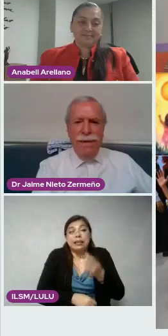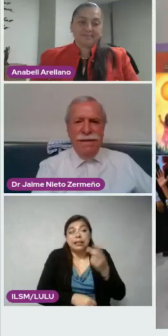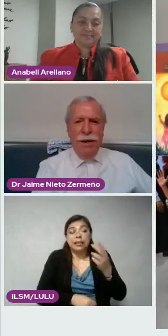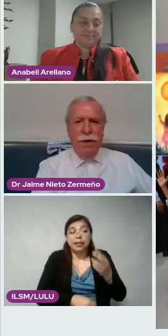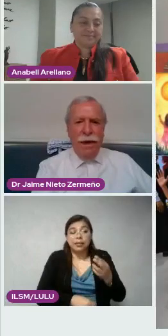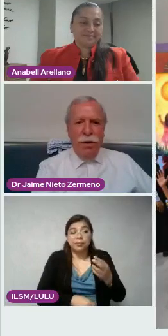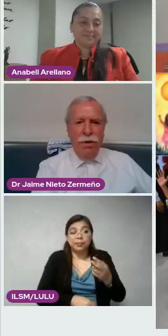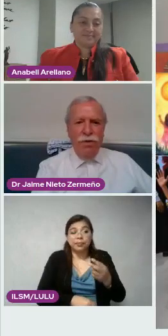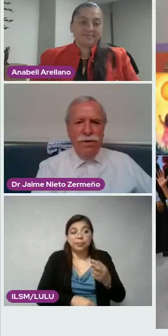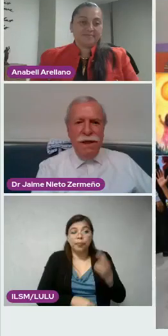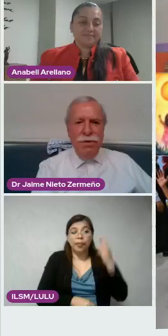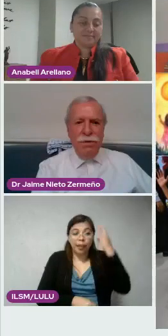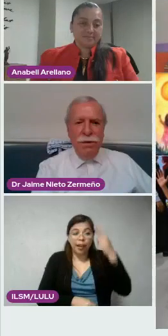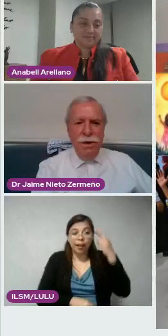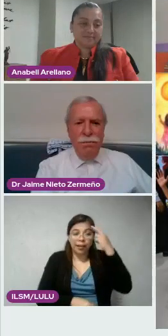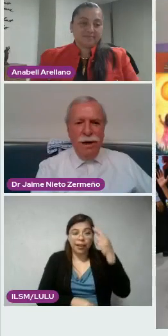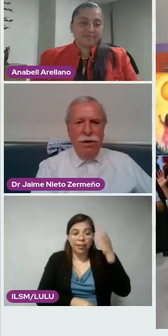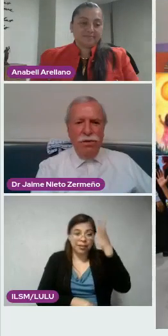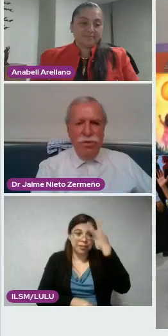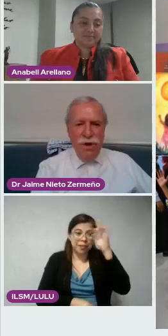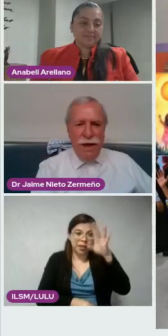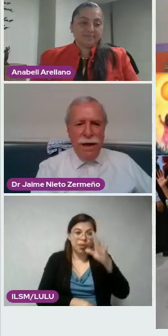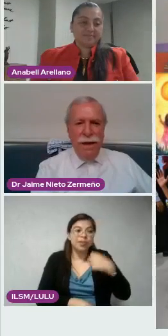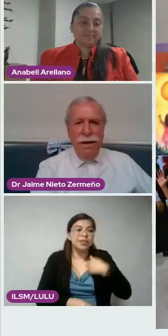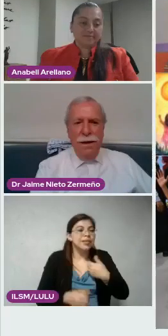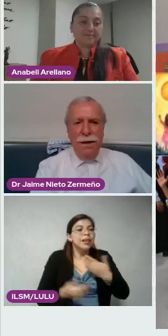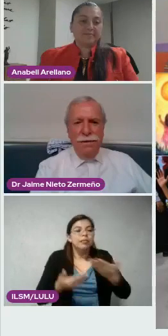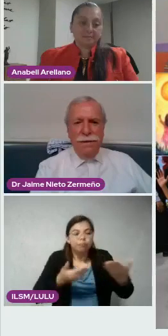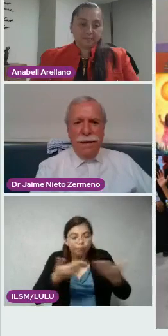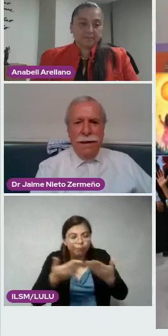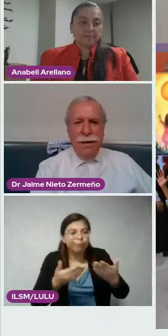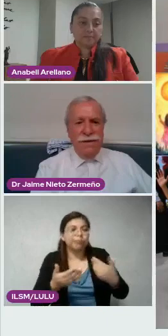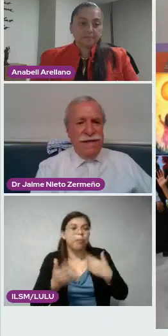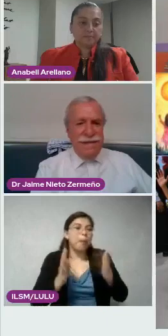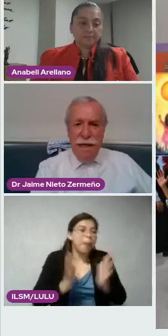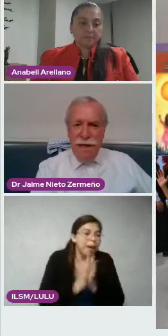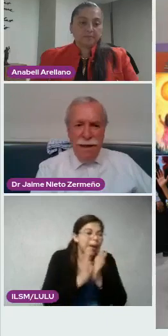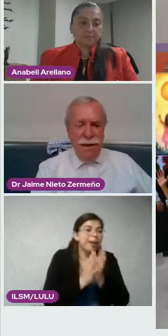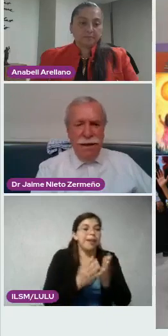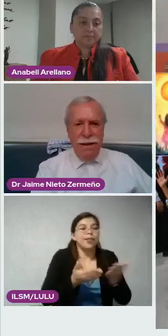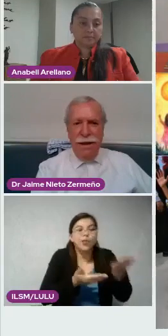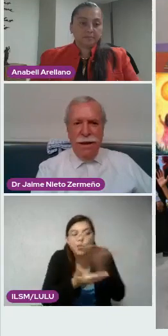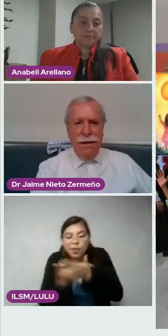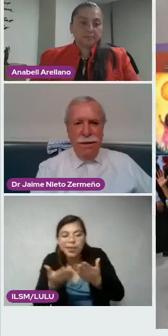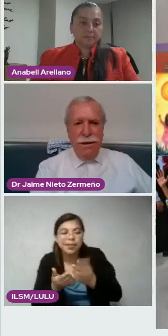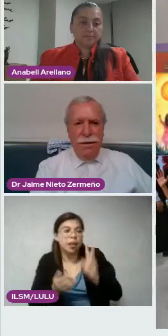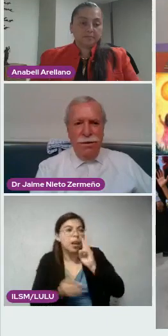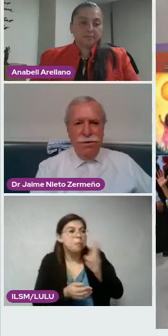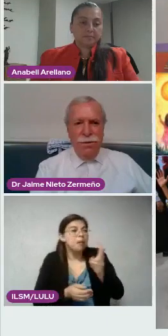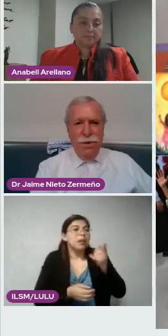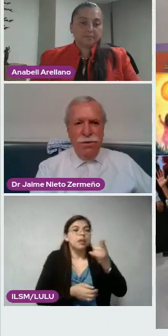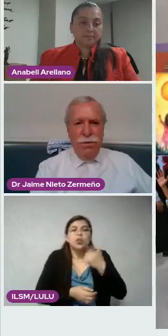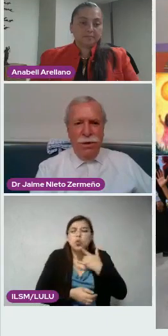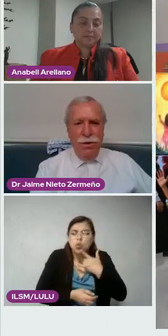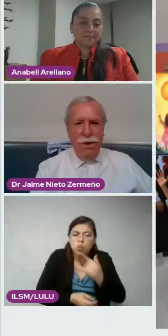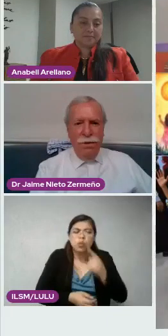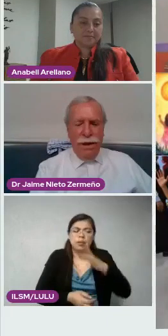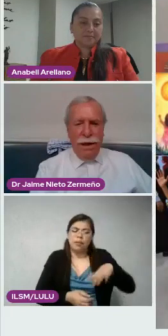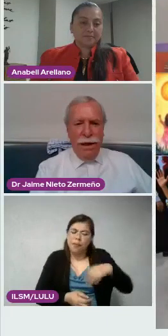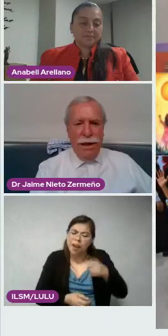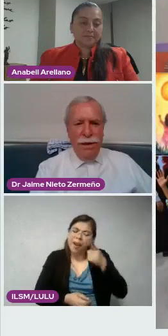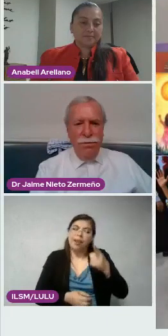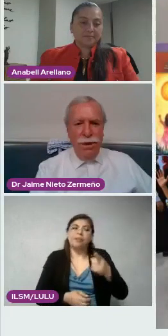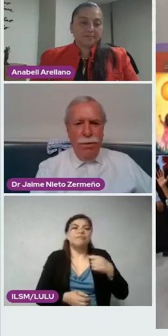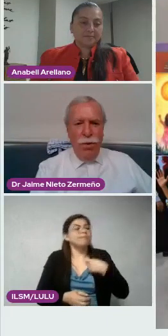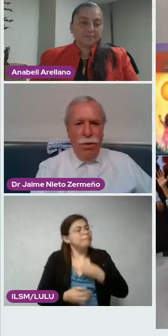La vivencia con los niños, verlos luchar, nos enseñan día a día. Yo siempre he dicho que cuando un niño